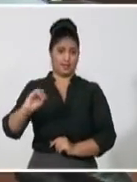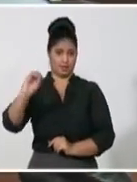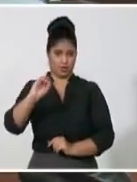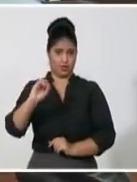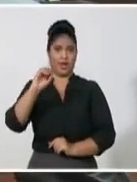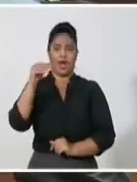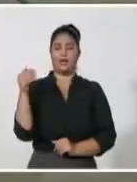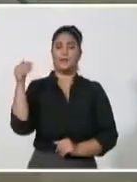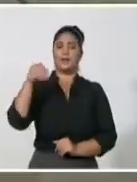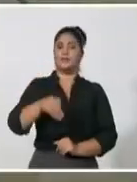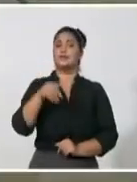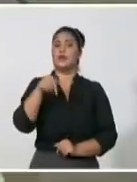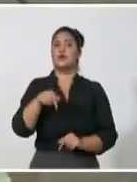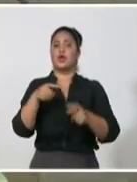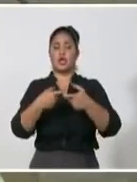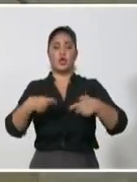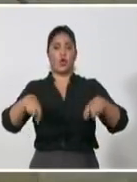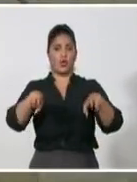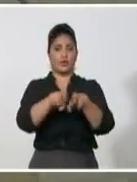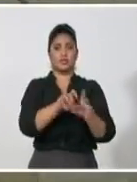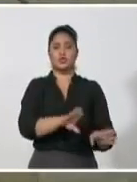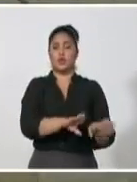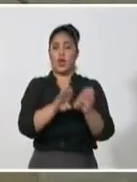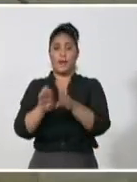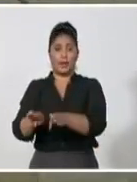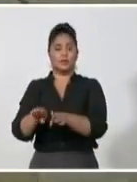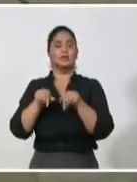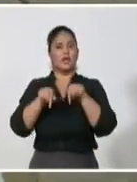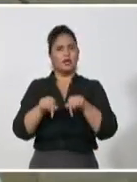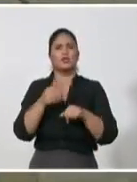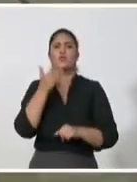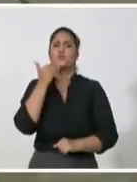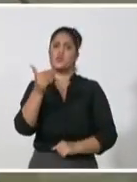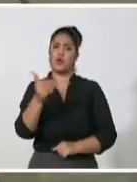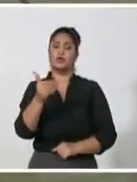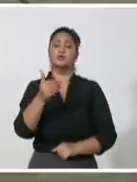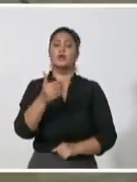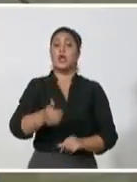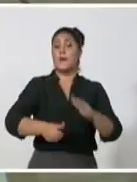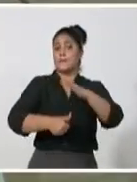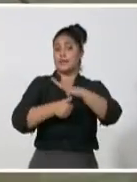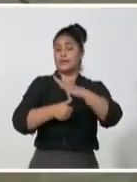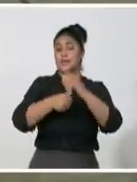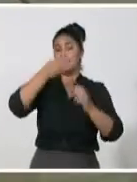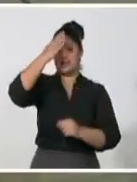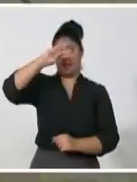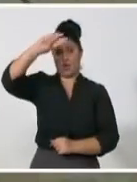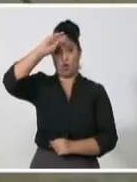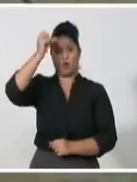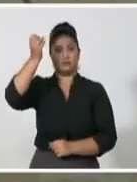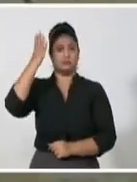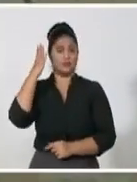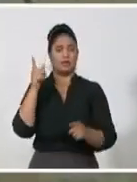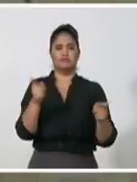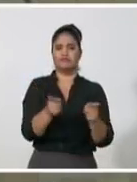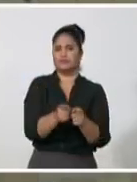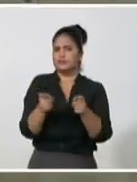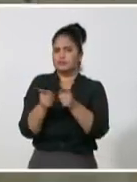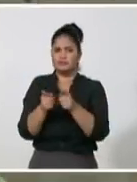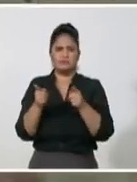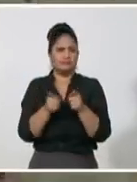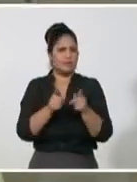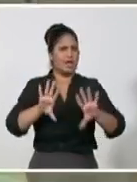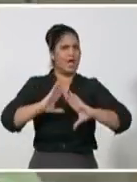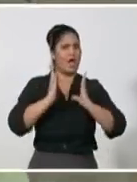congreso. Como colofón de un debate crítico y transformador, el presidente cubano Miguel Díaz Canel Bermúdez sintetizó las principales